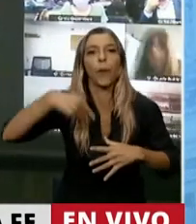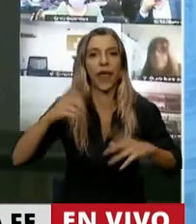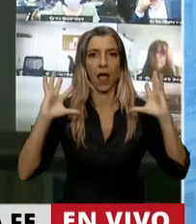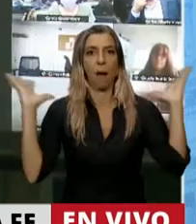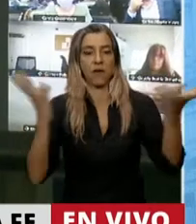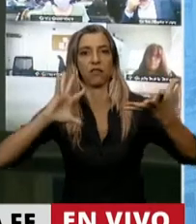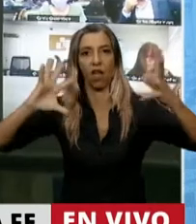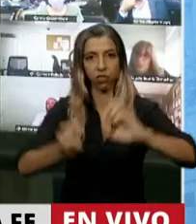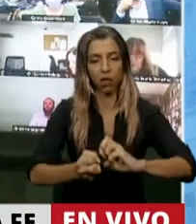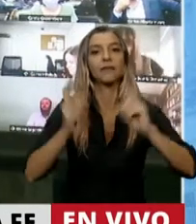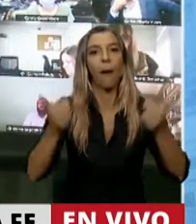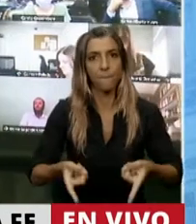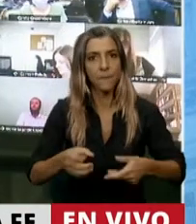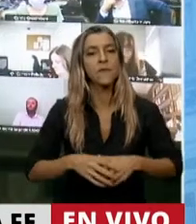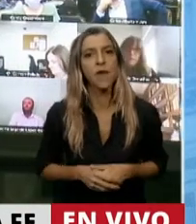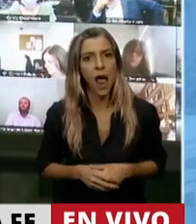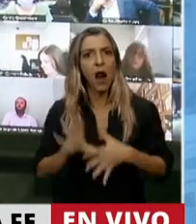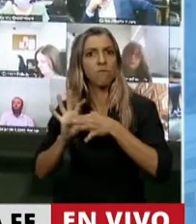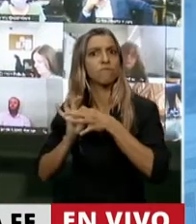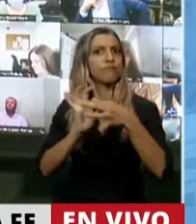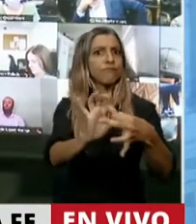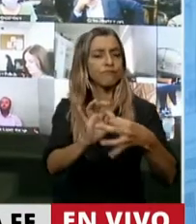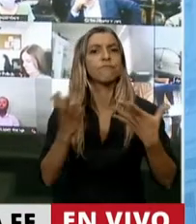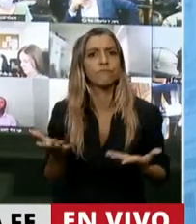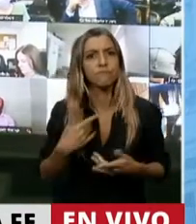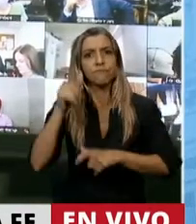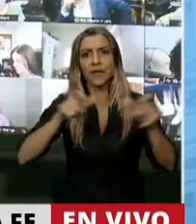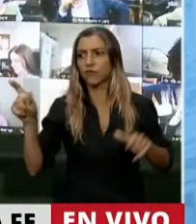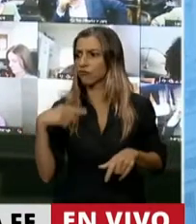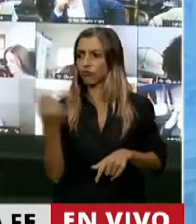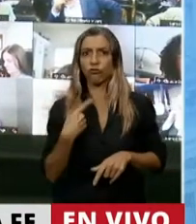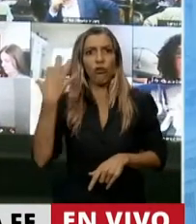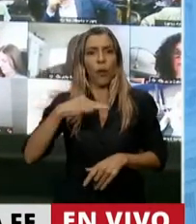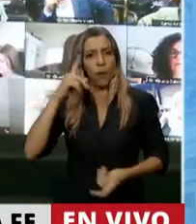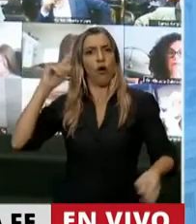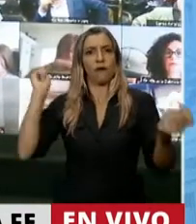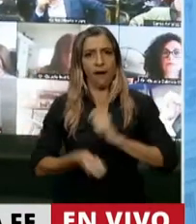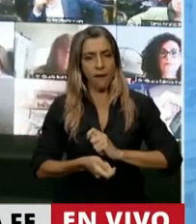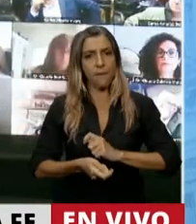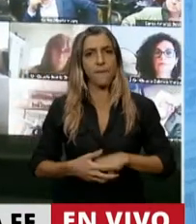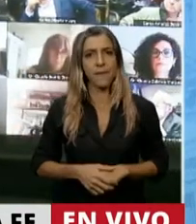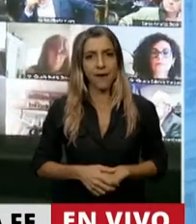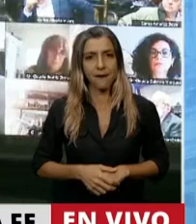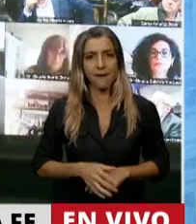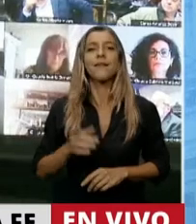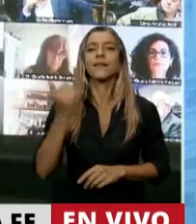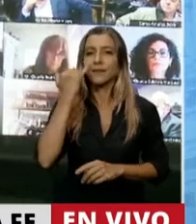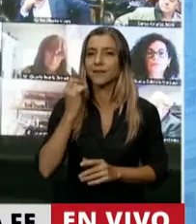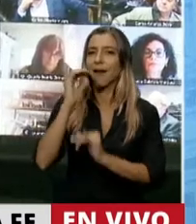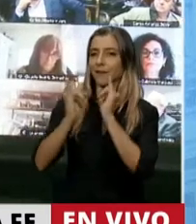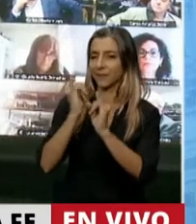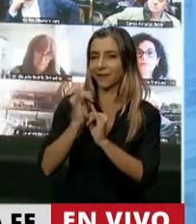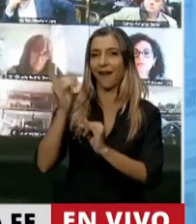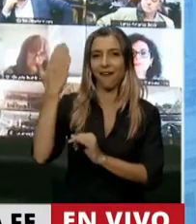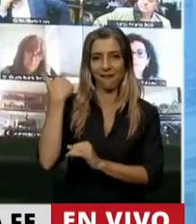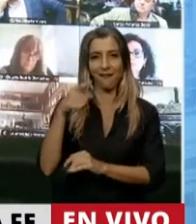crisis antropológica social del hombre de estos tiempos que tenemos que cambiar. Aquí algo se dijo de la cuestión de los derechos